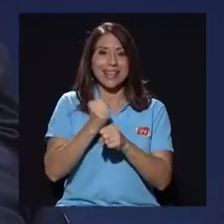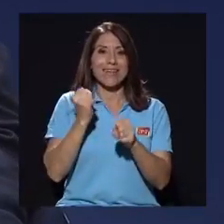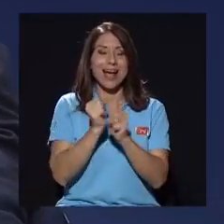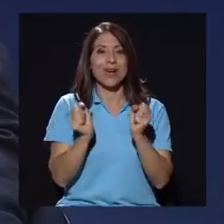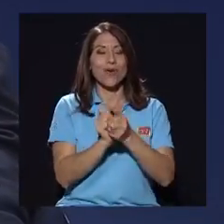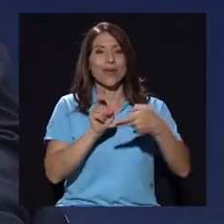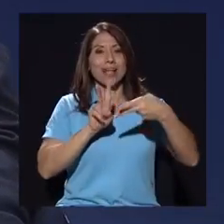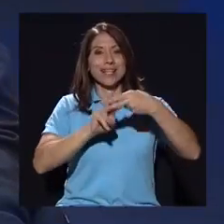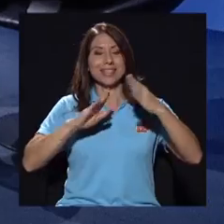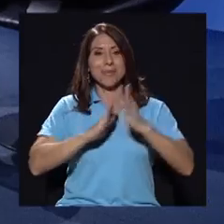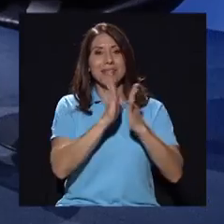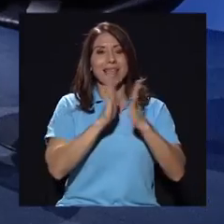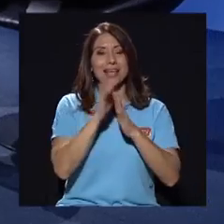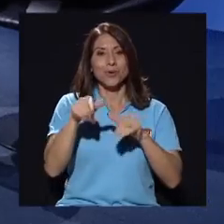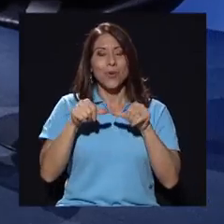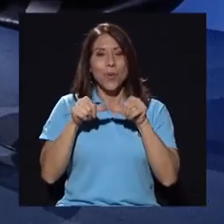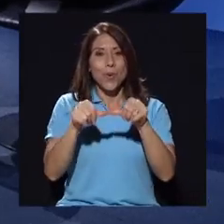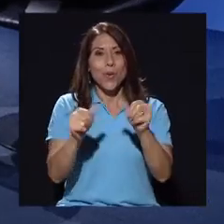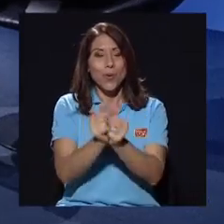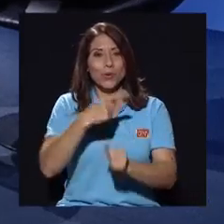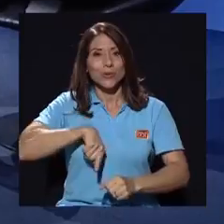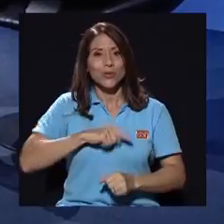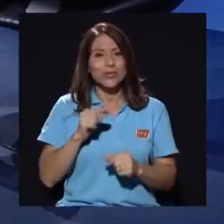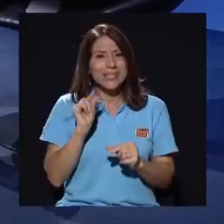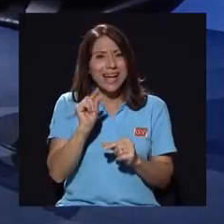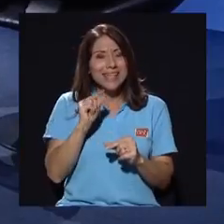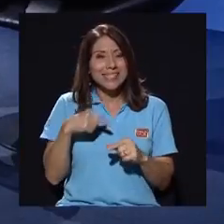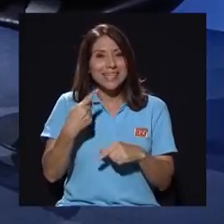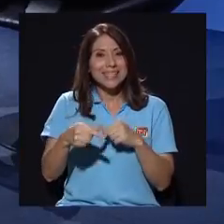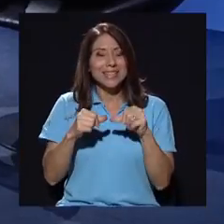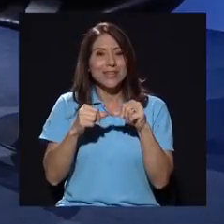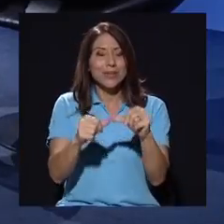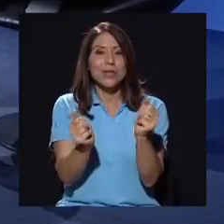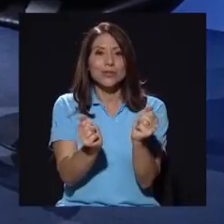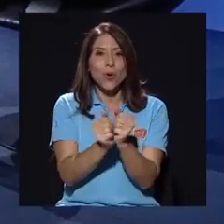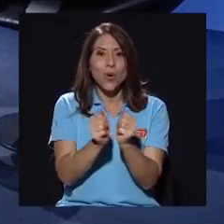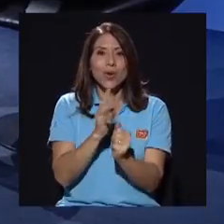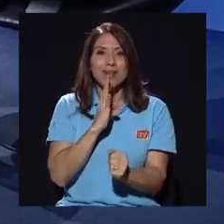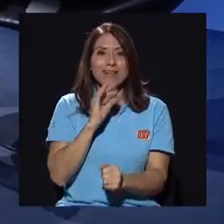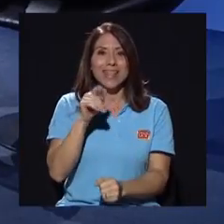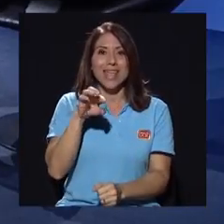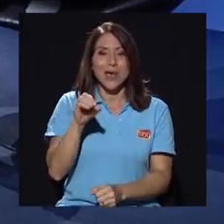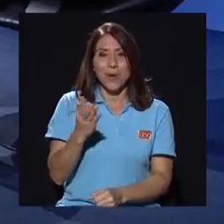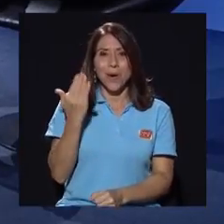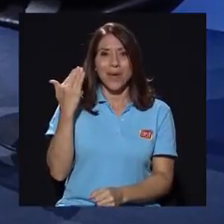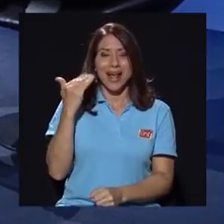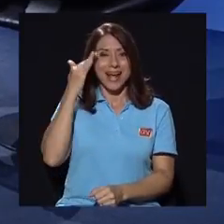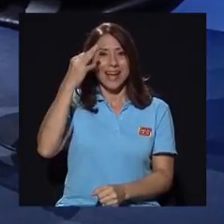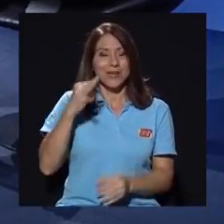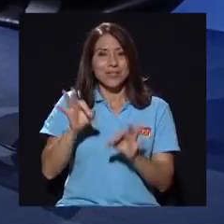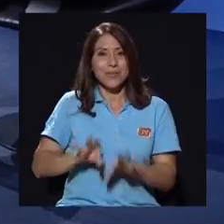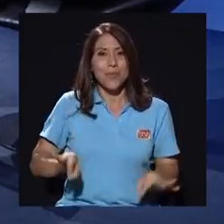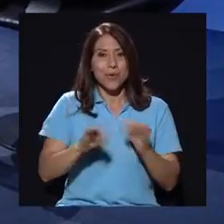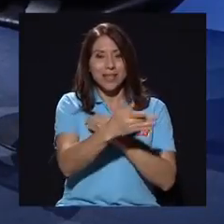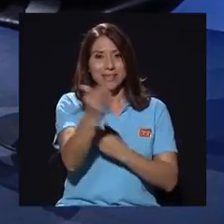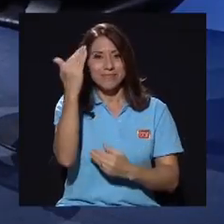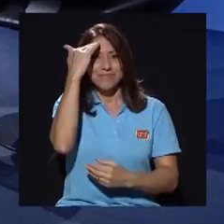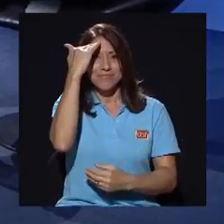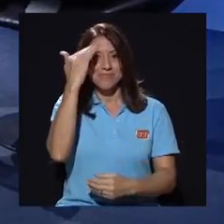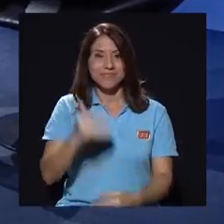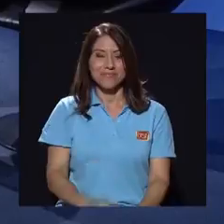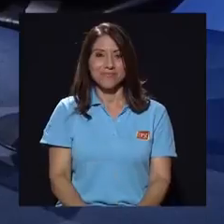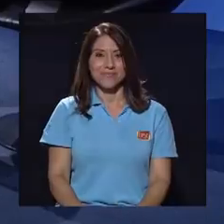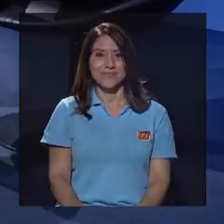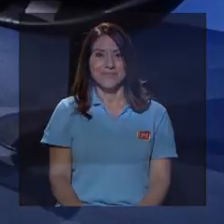tema del cementazo. Así que sigan con nosotros. Ya casi regresamos con las intimidaciones que hablaba Diego ahora, que creo que es importante que la